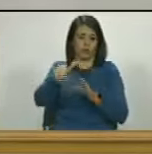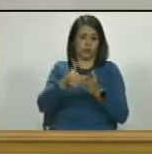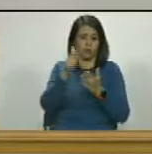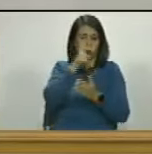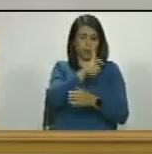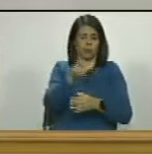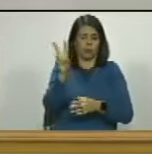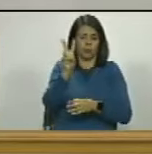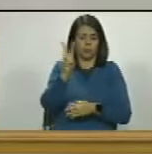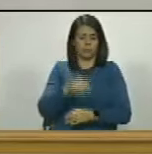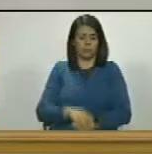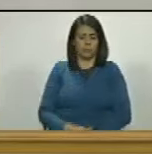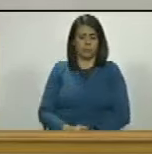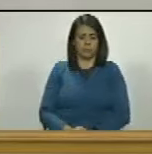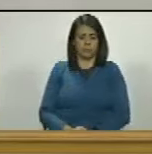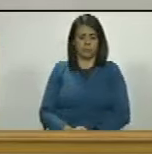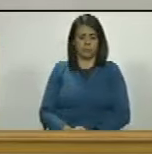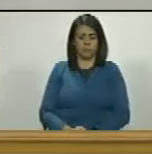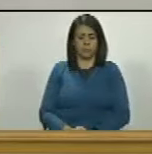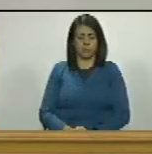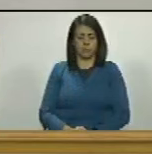el pueblo de Venezuela